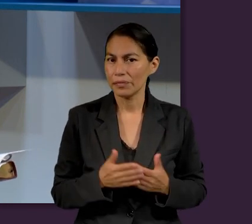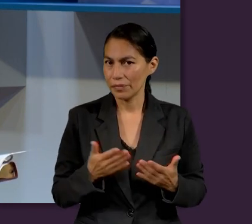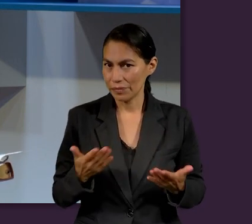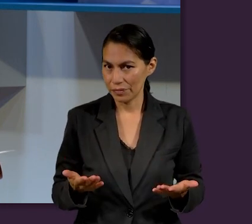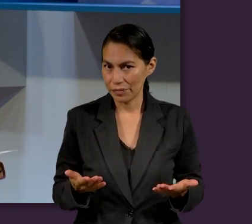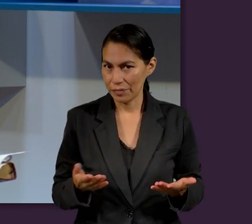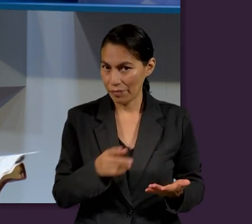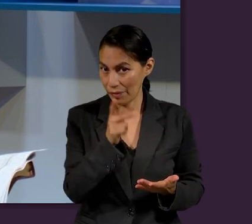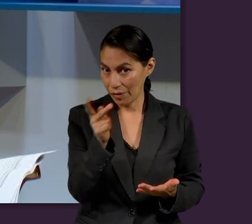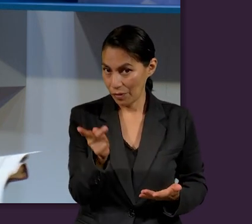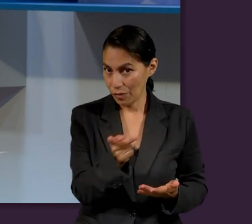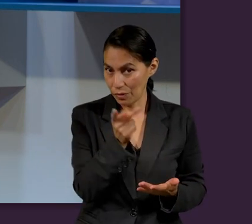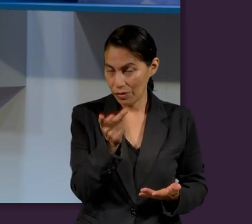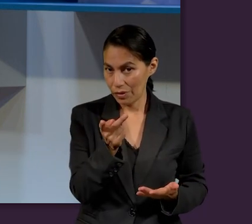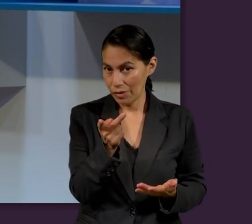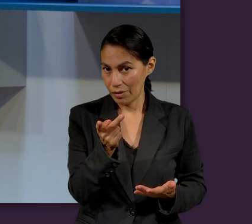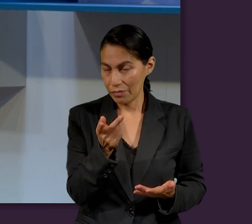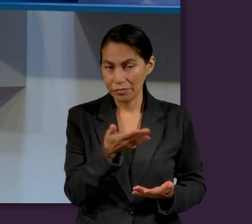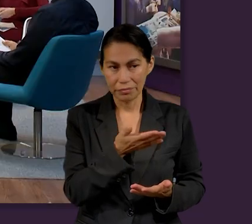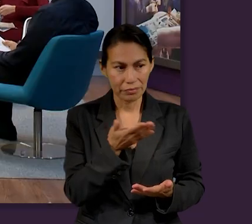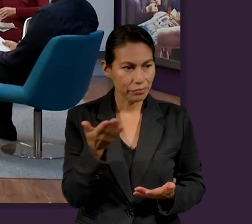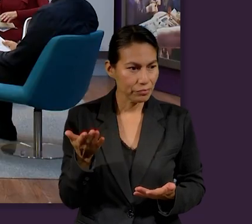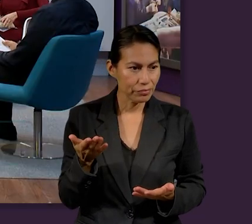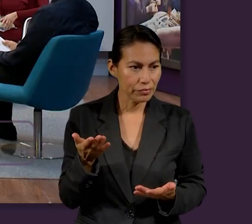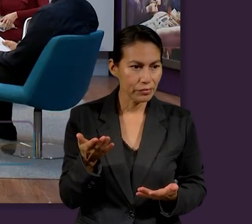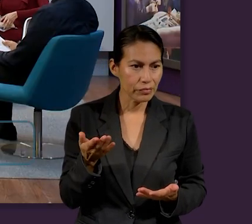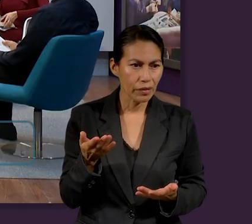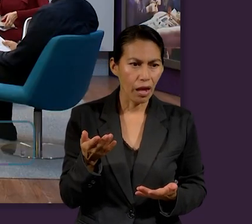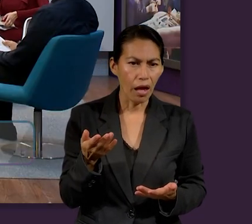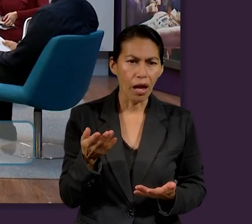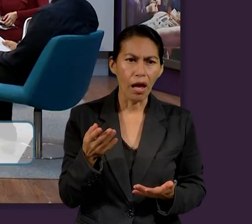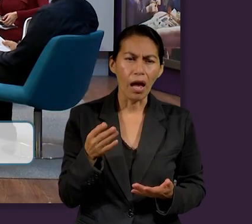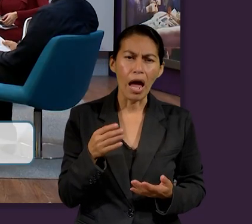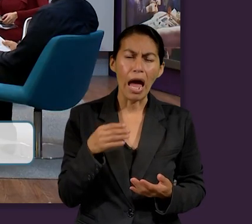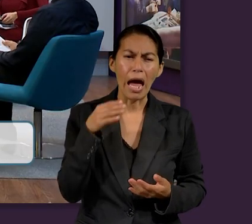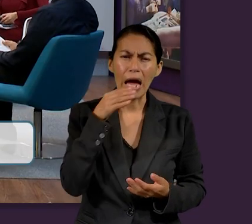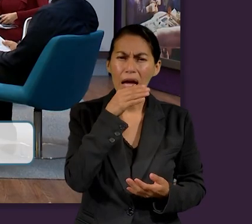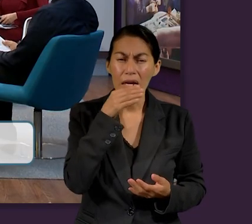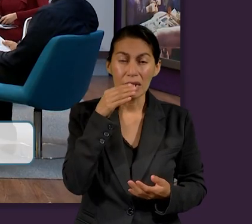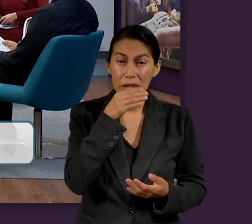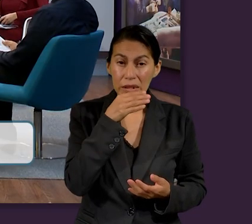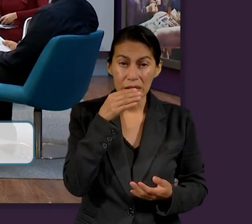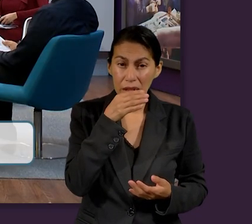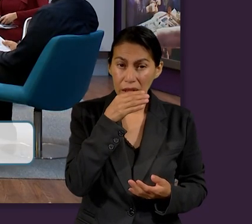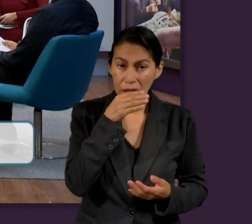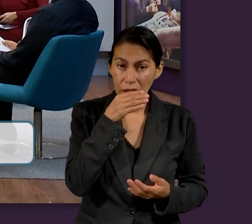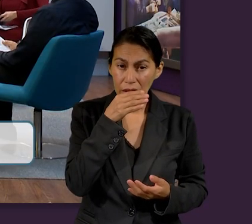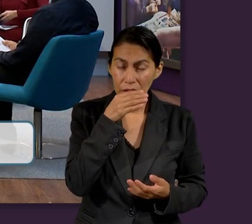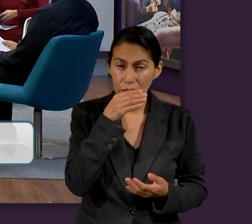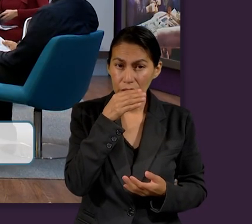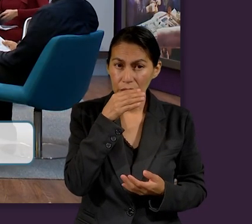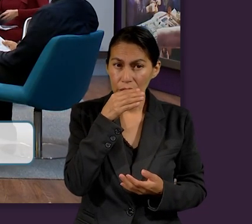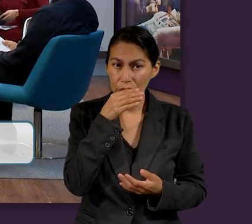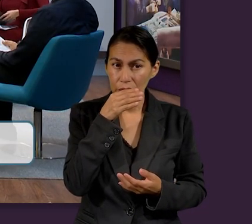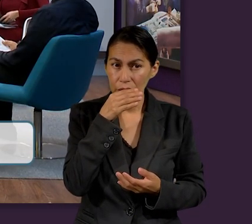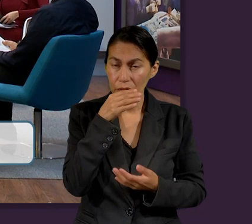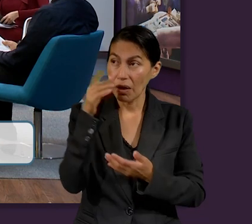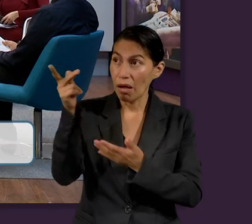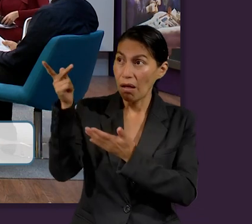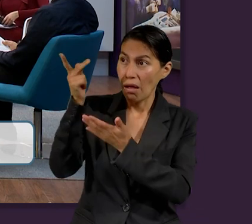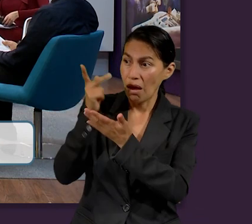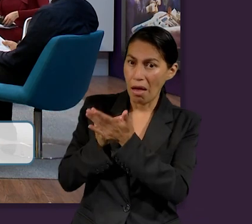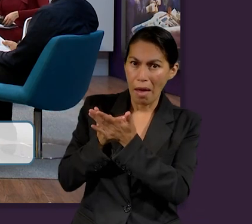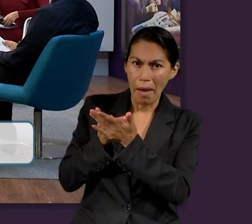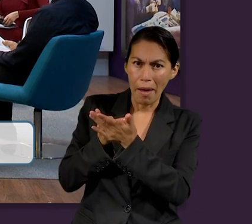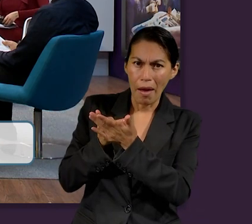Voy a poner la pregunta en la mesa. ¿Por qué la recompensa máxima del cristiano, la